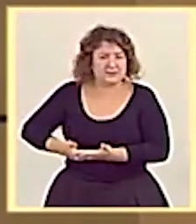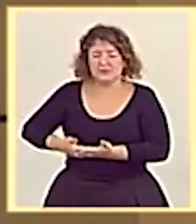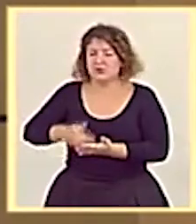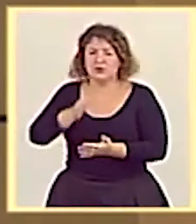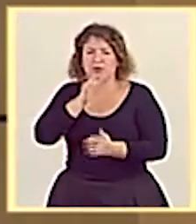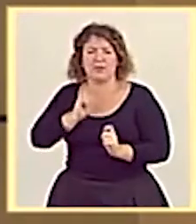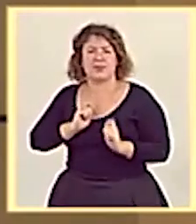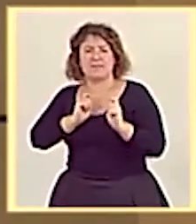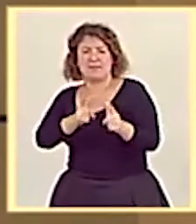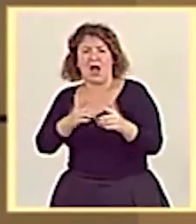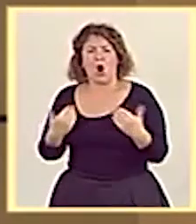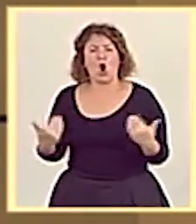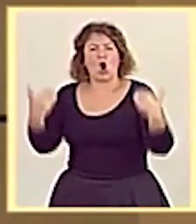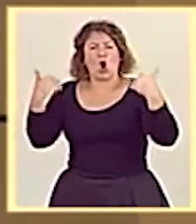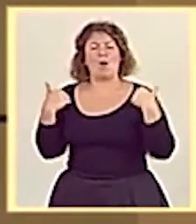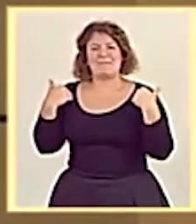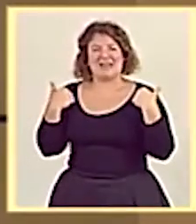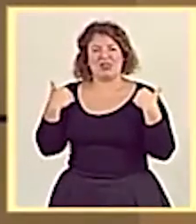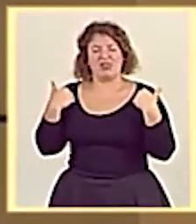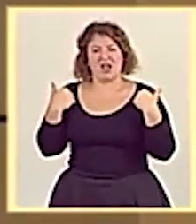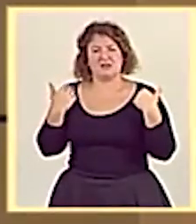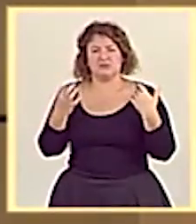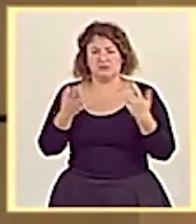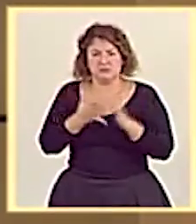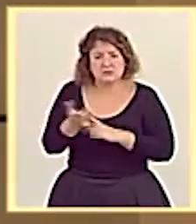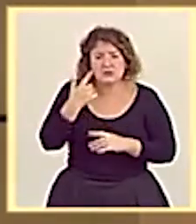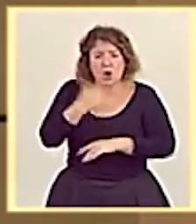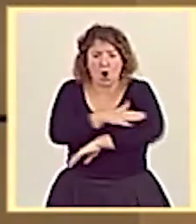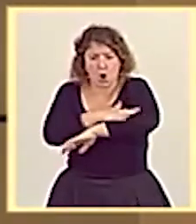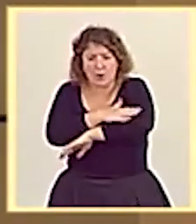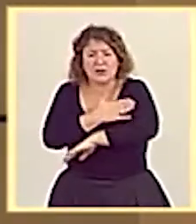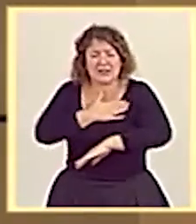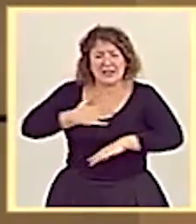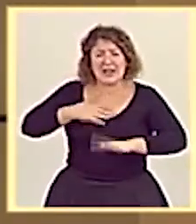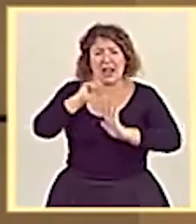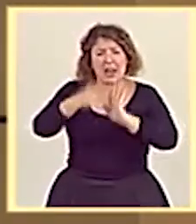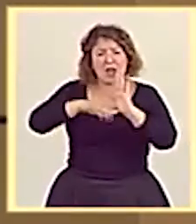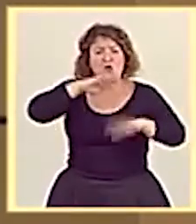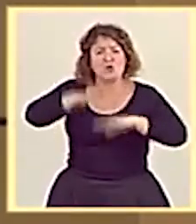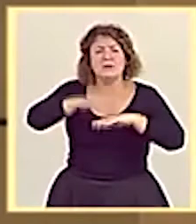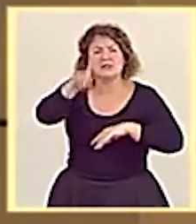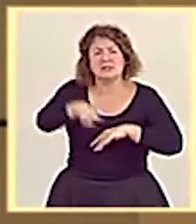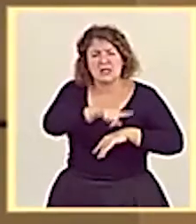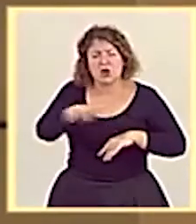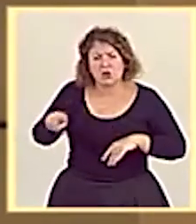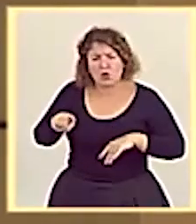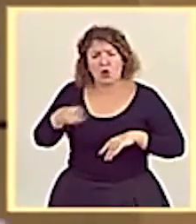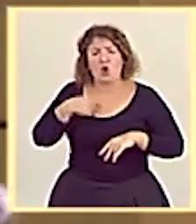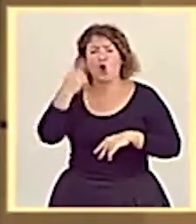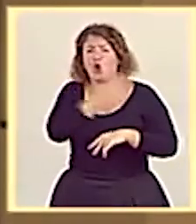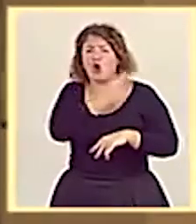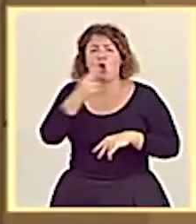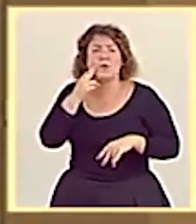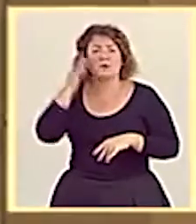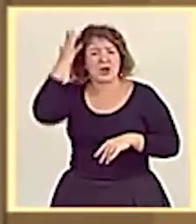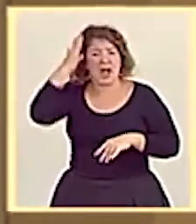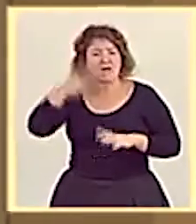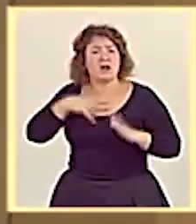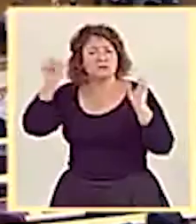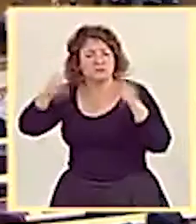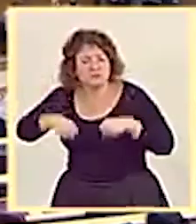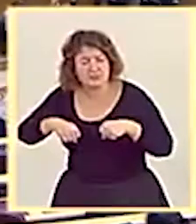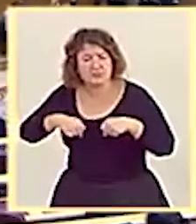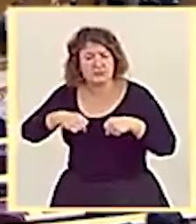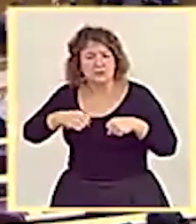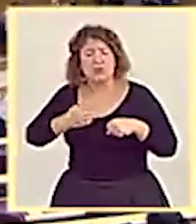Navarra. Por eso le pregunto si el Gobierno tiene intención y voluntad de cumplir la ley y los compromisos que tiene para con Navarra. Muchas gracias.